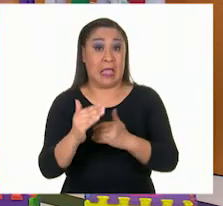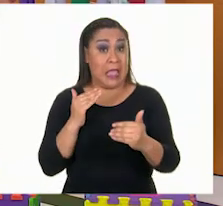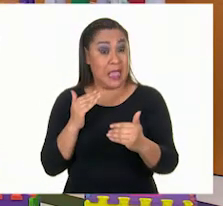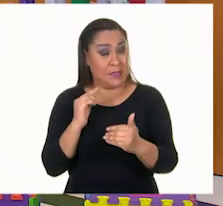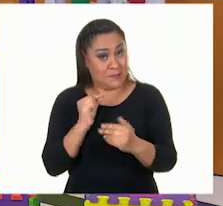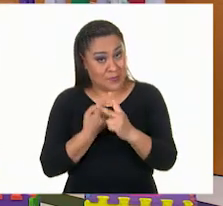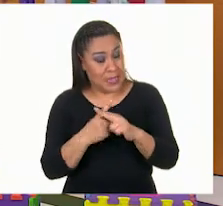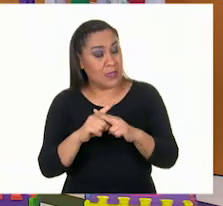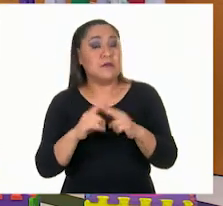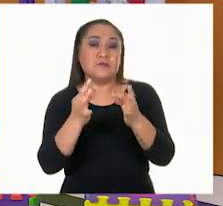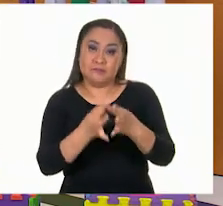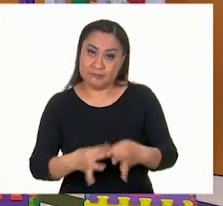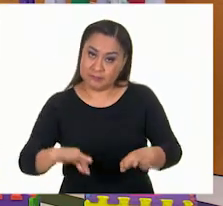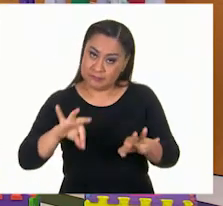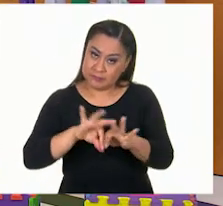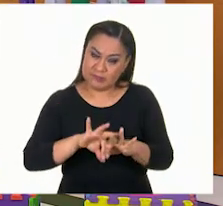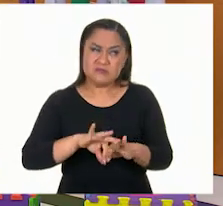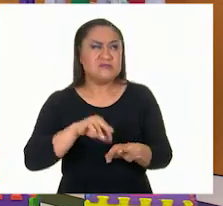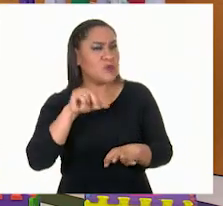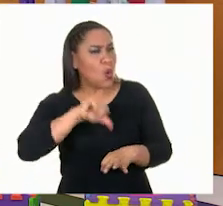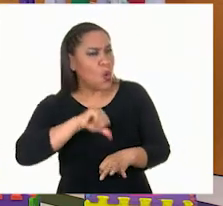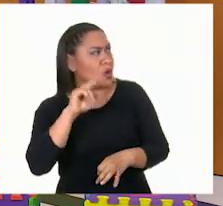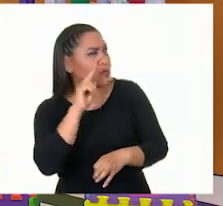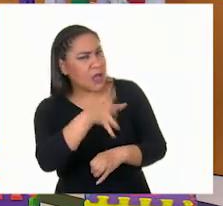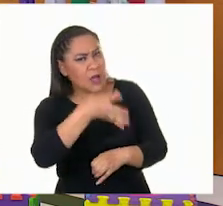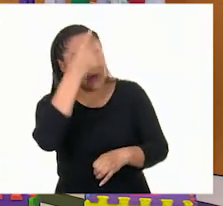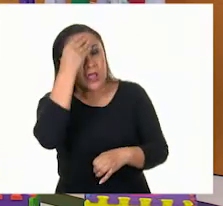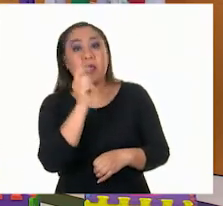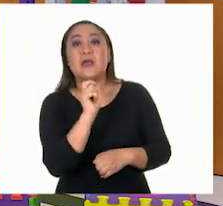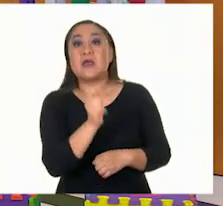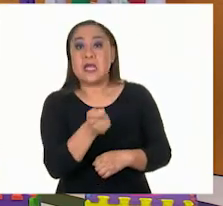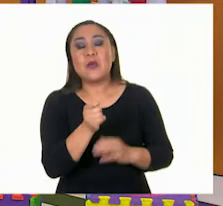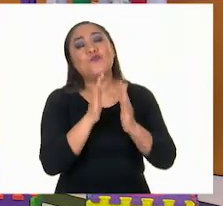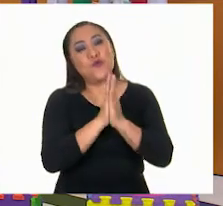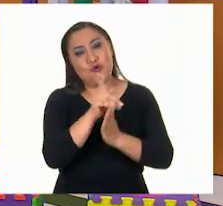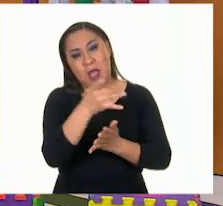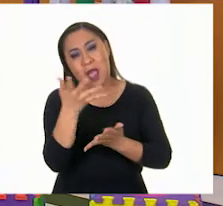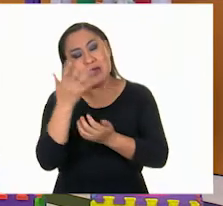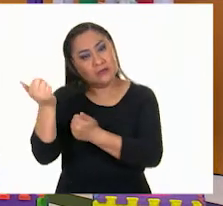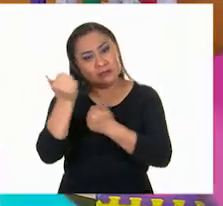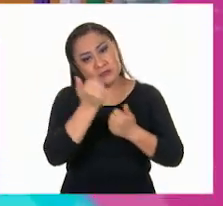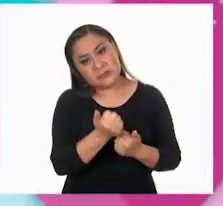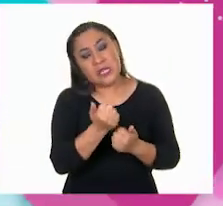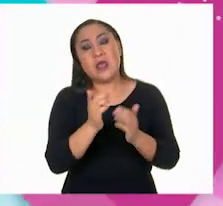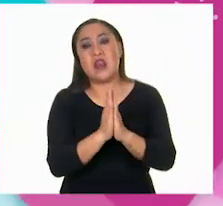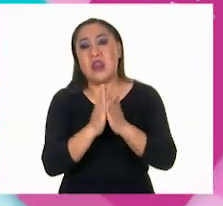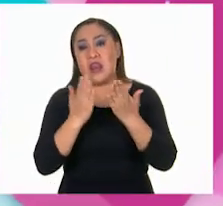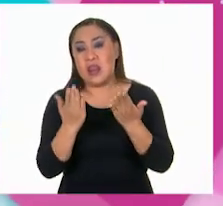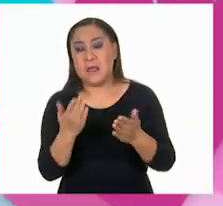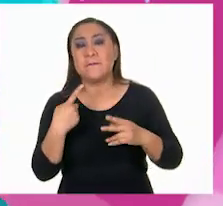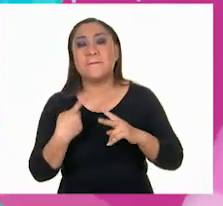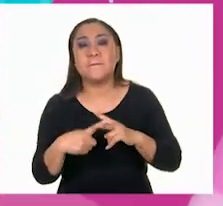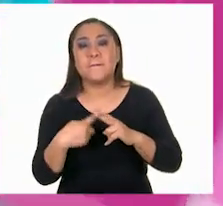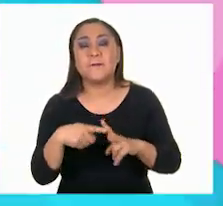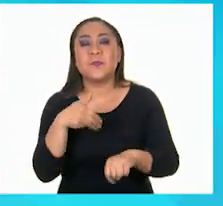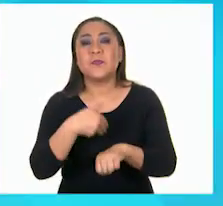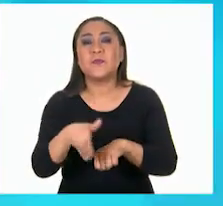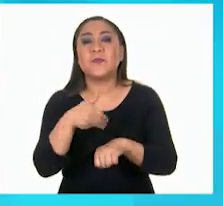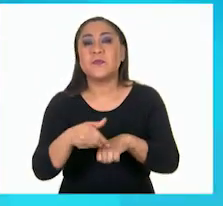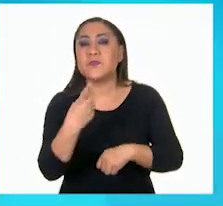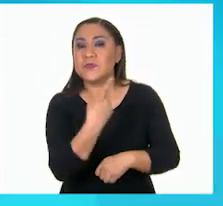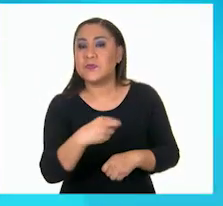importante que sepan lo que vamos a aprender. Por eso les pido que vayan por su libro de matemáticas y lo vamos a abrir en la página